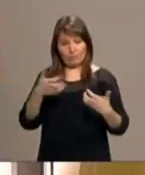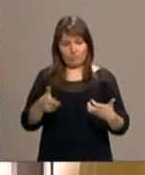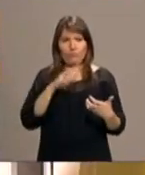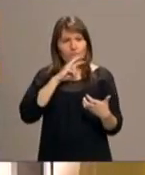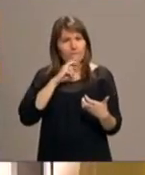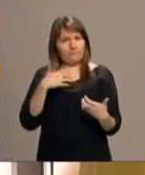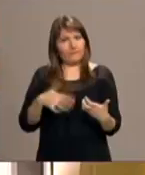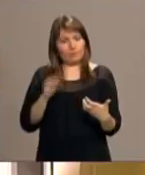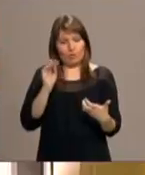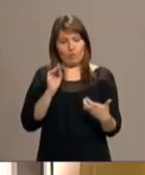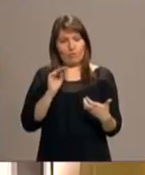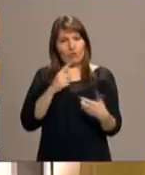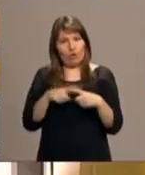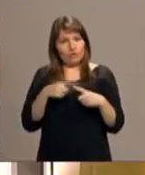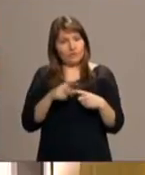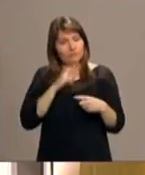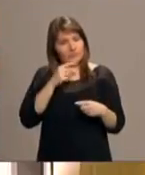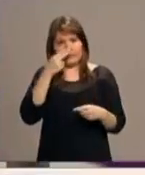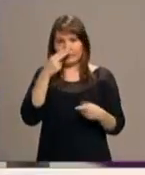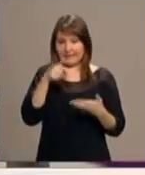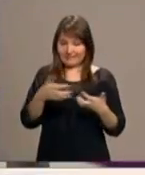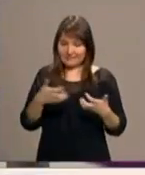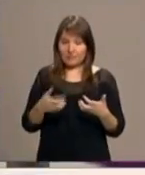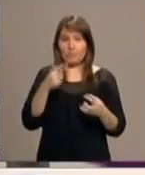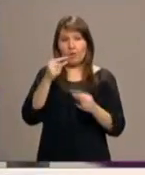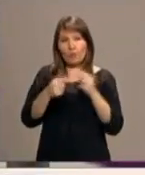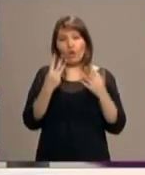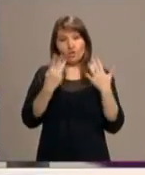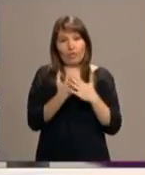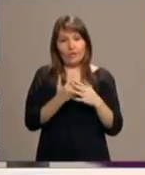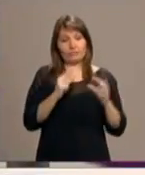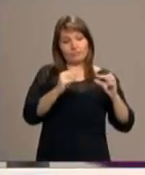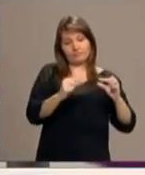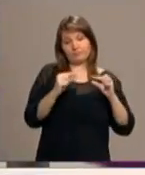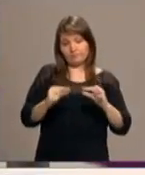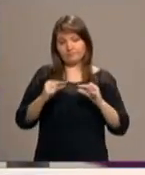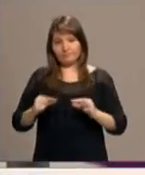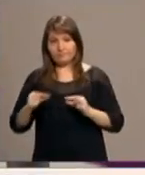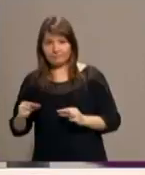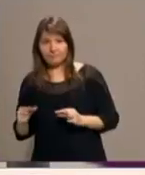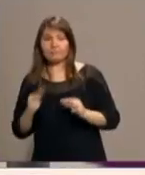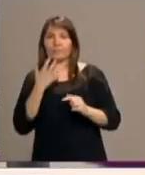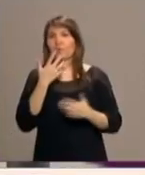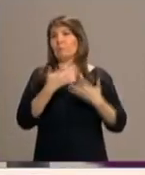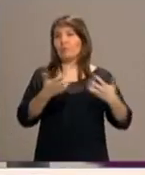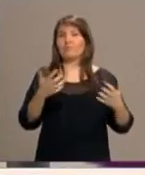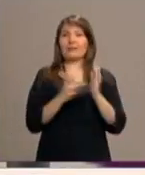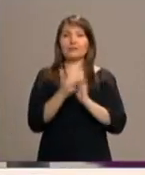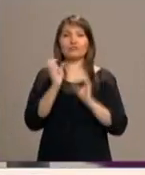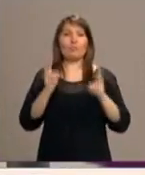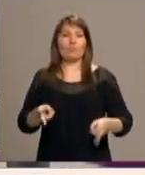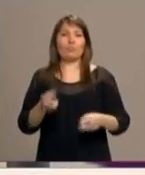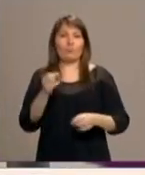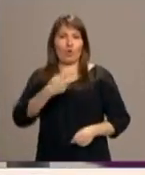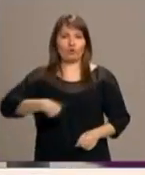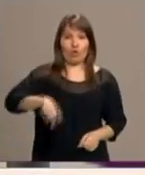demenuzando a lo largo de los ocho días. Cristo murió por todos, ministros de la Reconciliación y tal. Se va